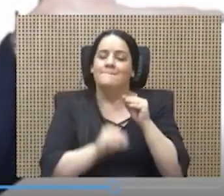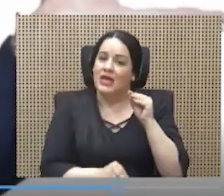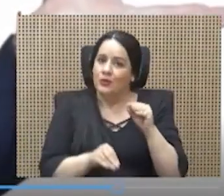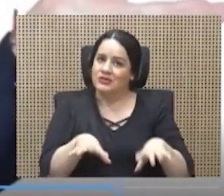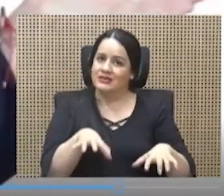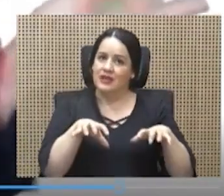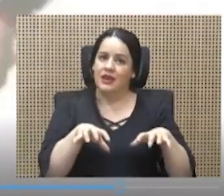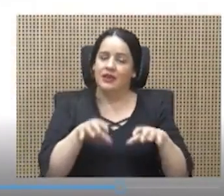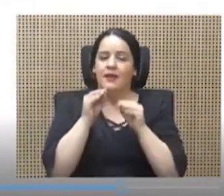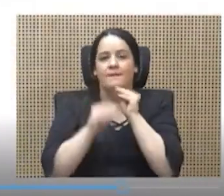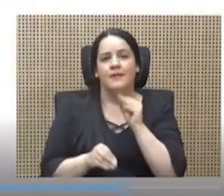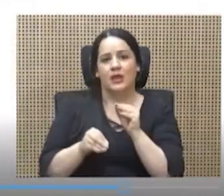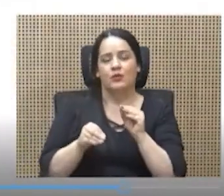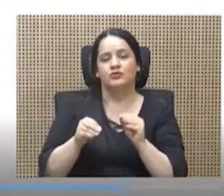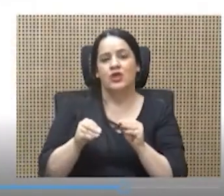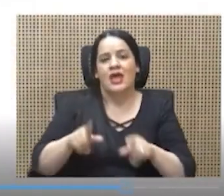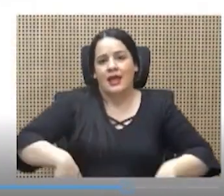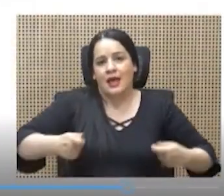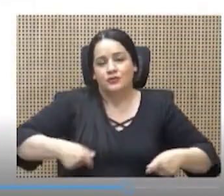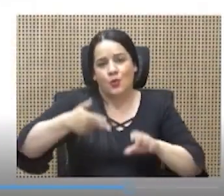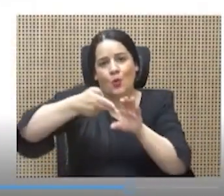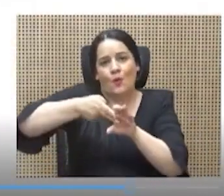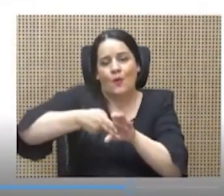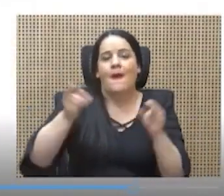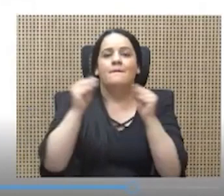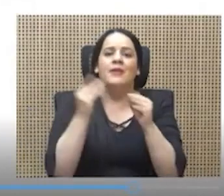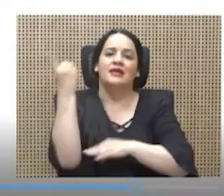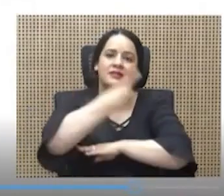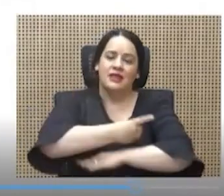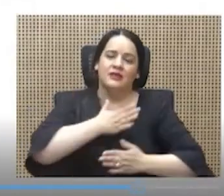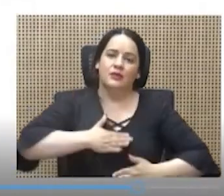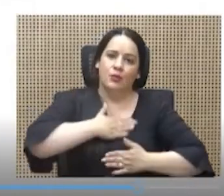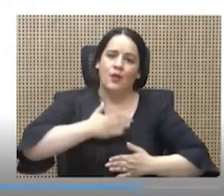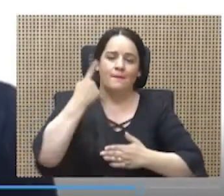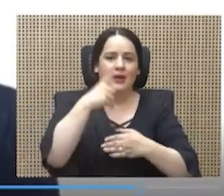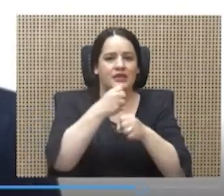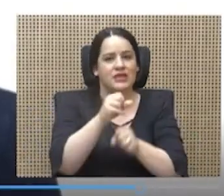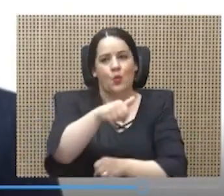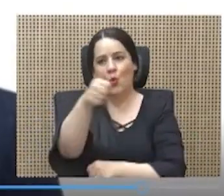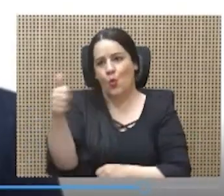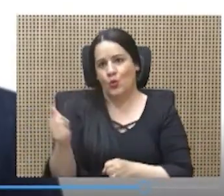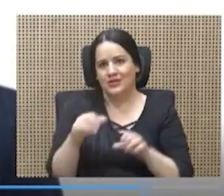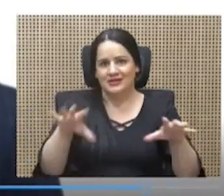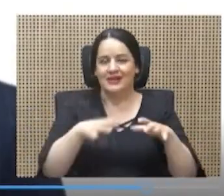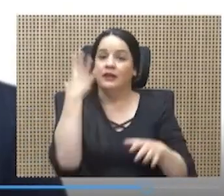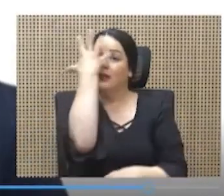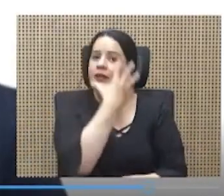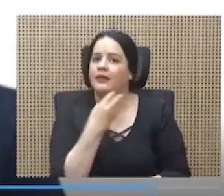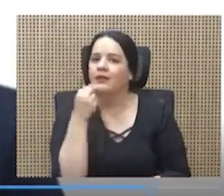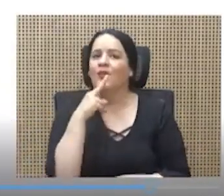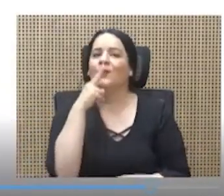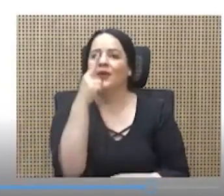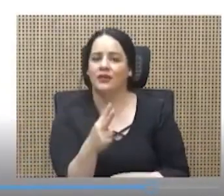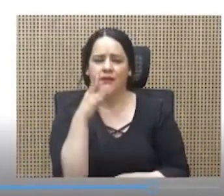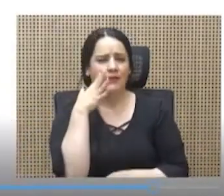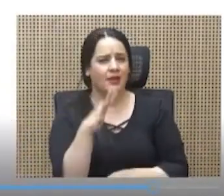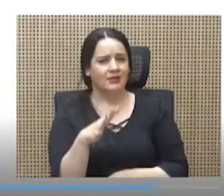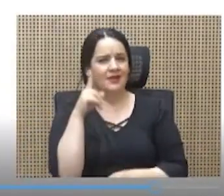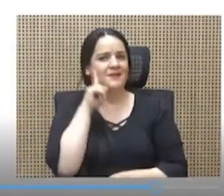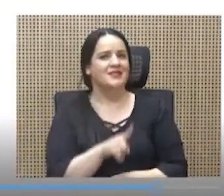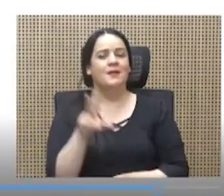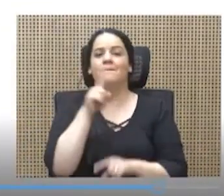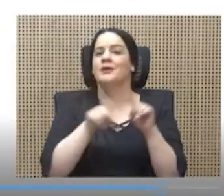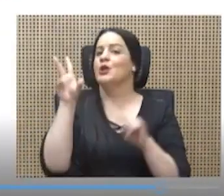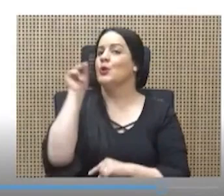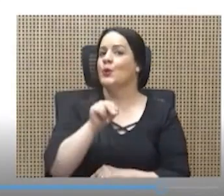menos gasto en combustible y más días disponibles para realizar otras actividades. Lindo, ¿verdad? Parece mentira, pero no.